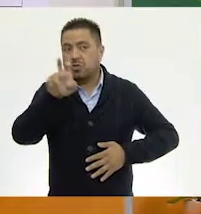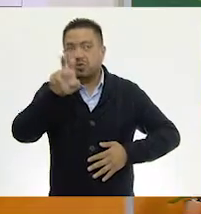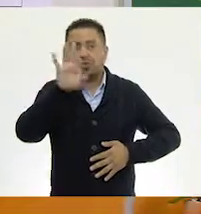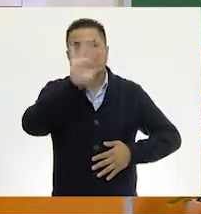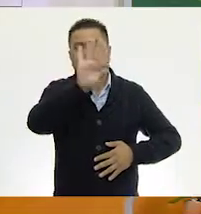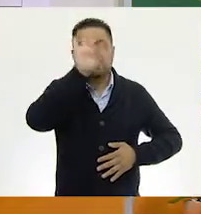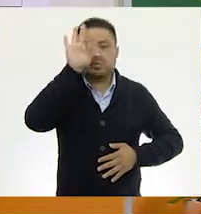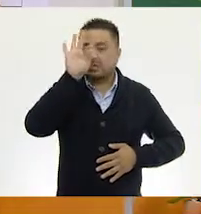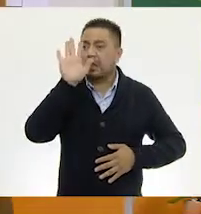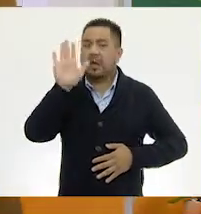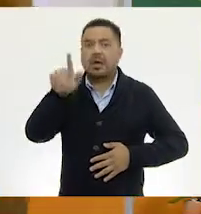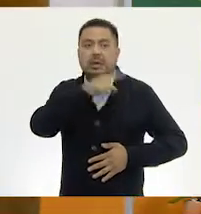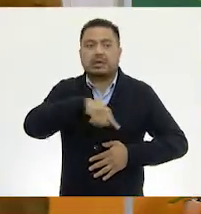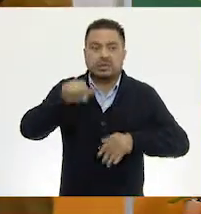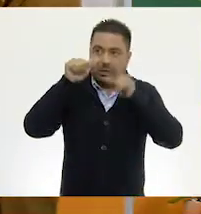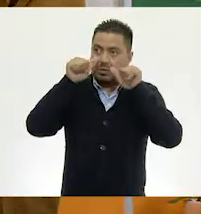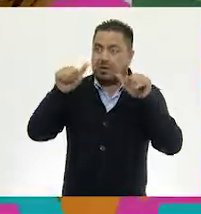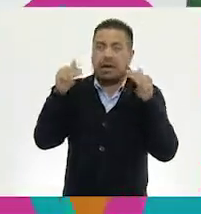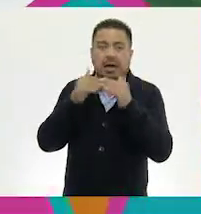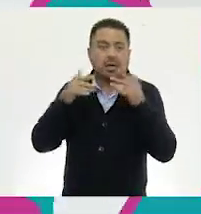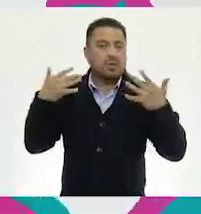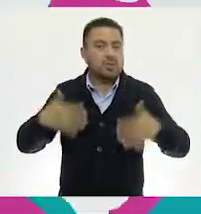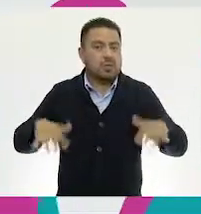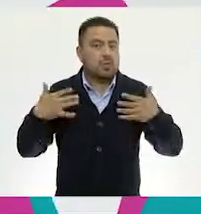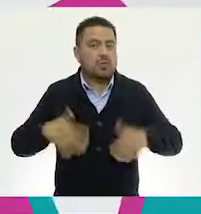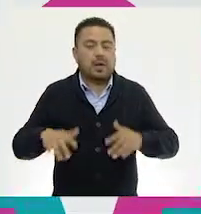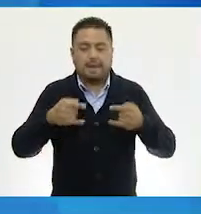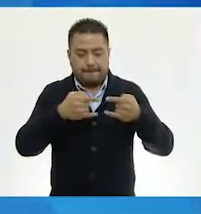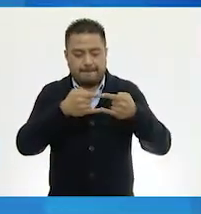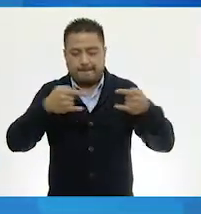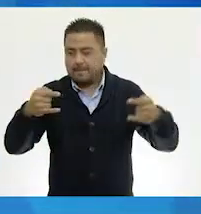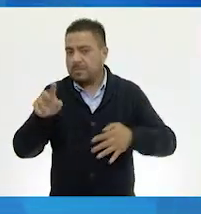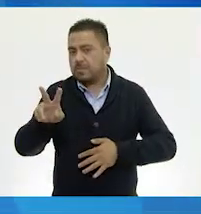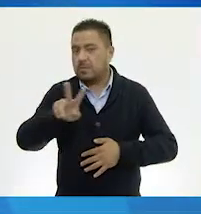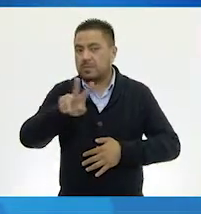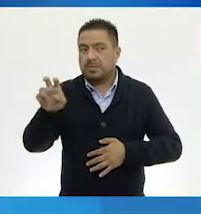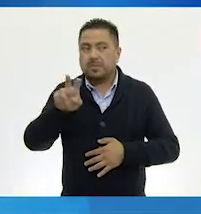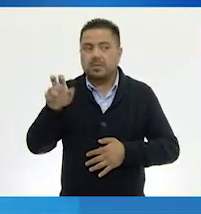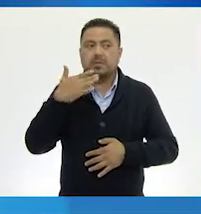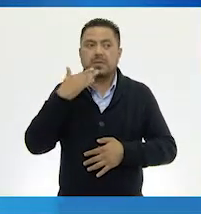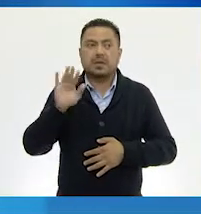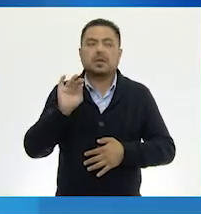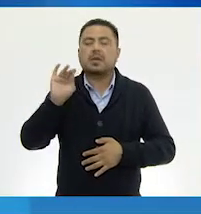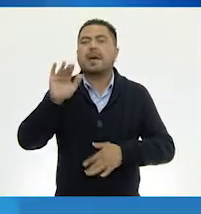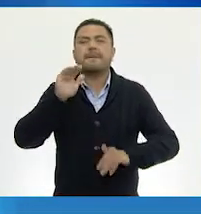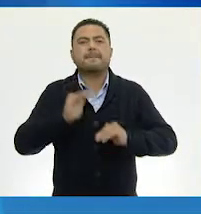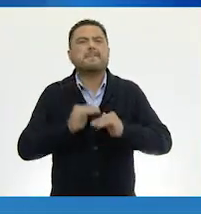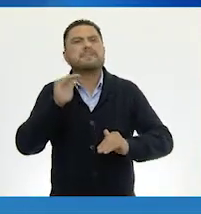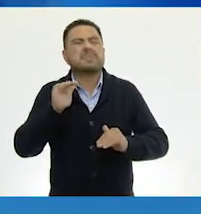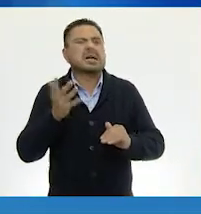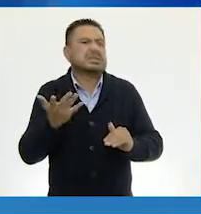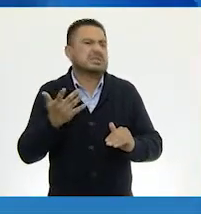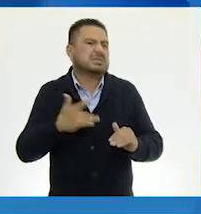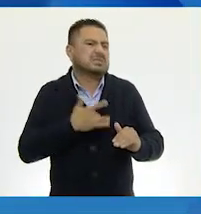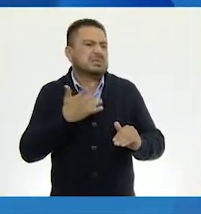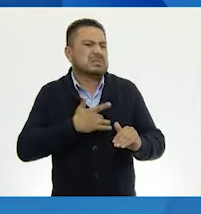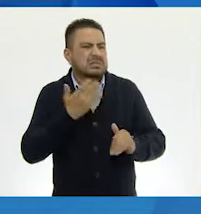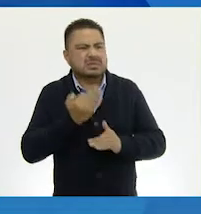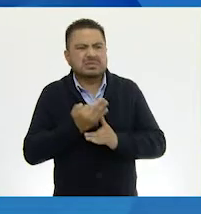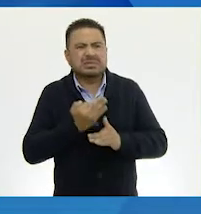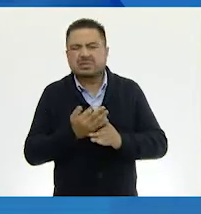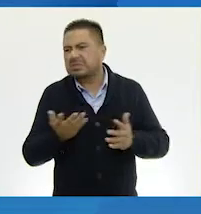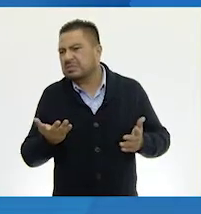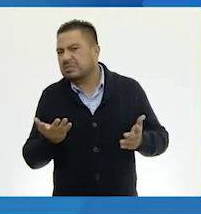Están aprendiendo mucho. están muy atentos allá en casa. Un billete de 200. Muy bien. Más, ¿qué será bueno, niñas y niños?